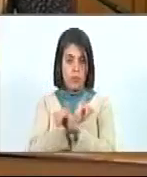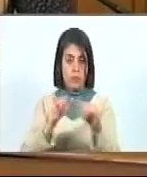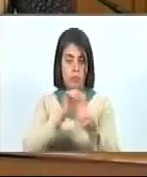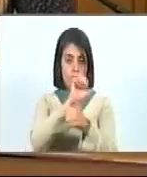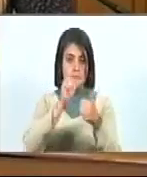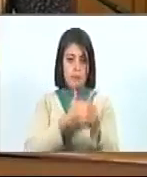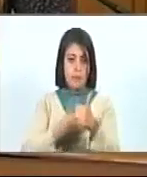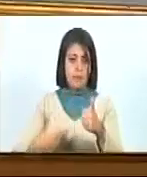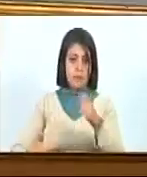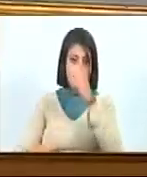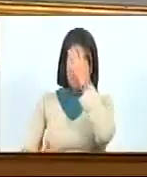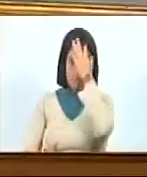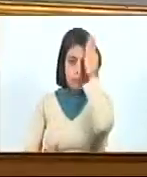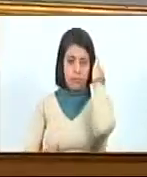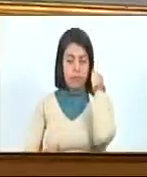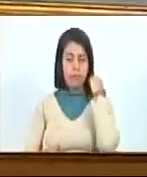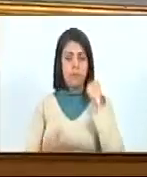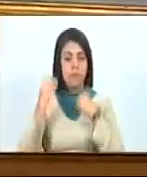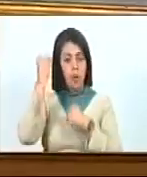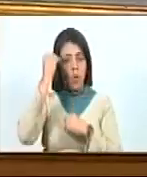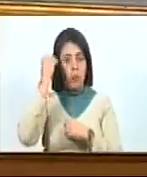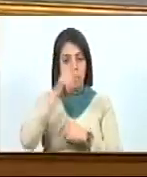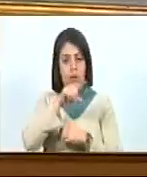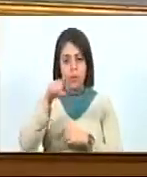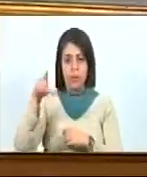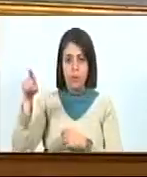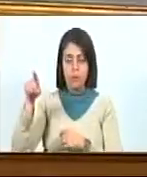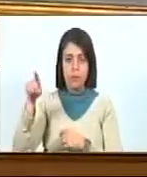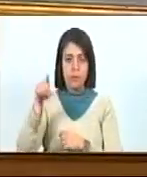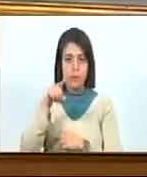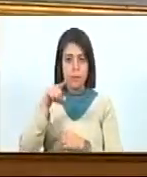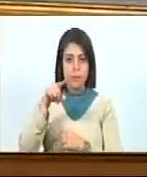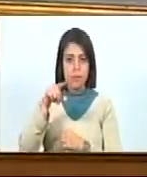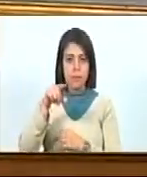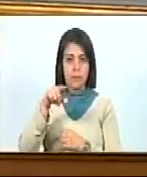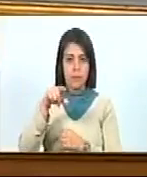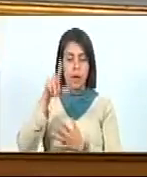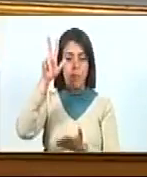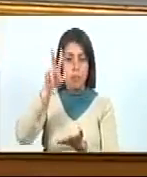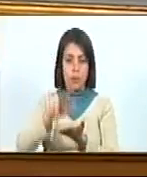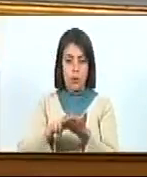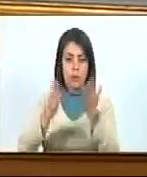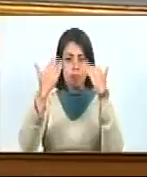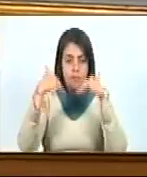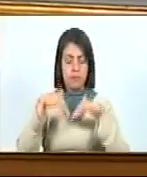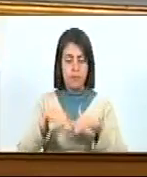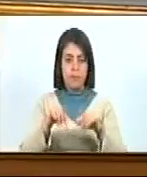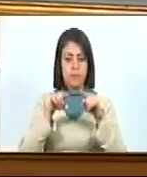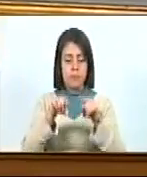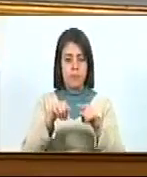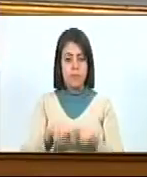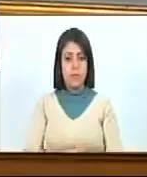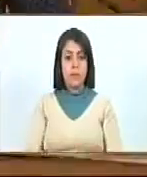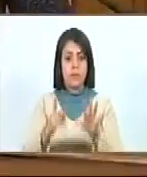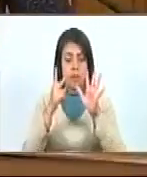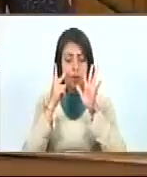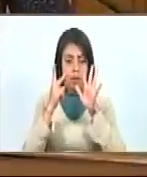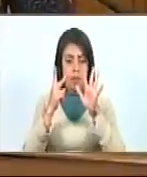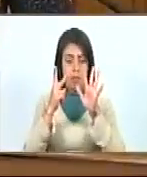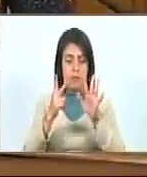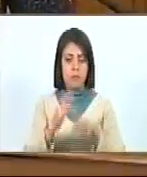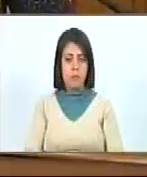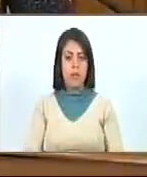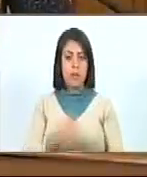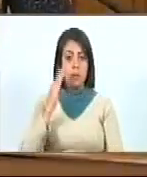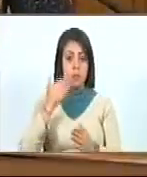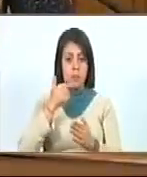vicepresidente. En consideración, ha aprobado. Siguiente. Séptimo,